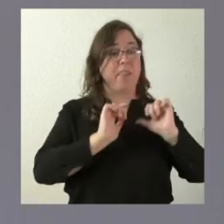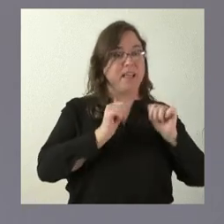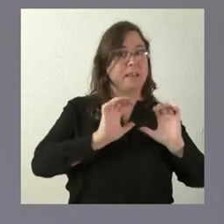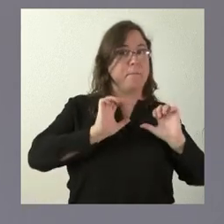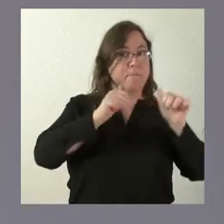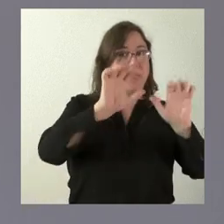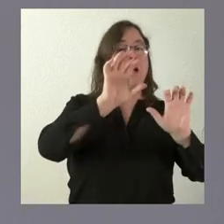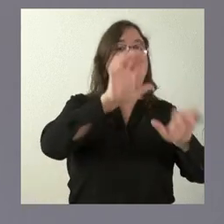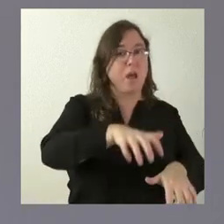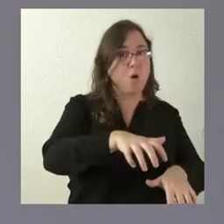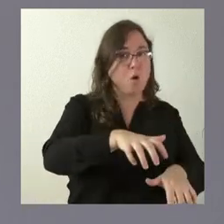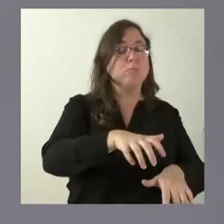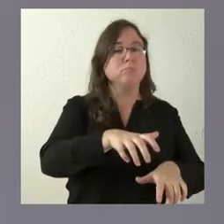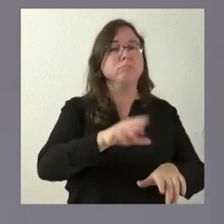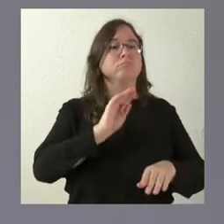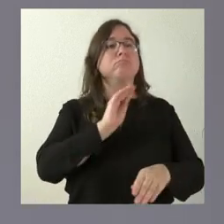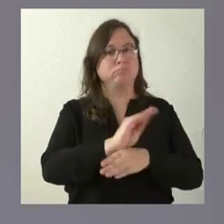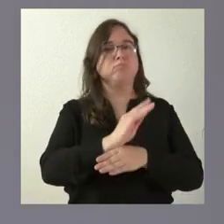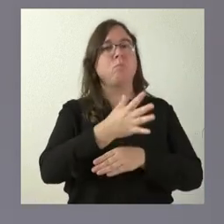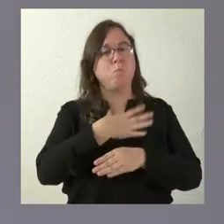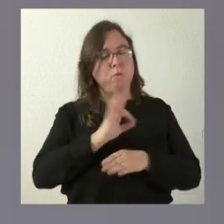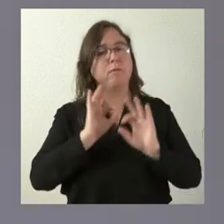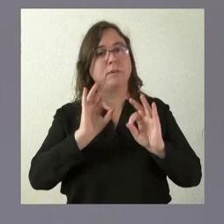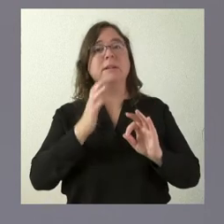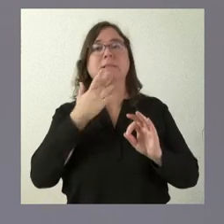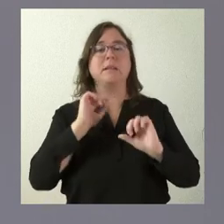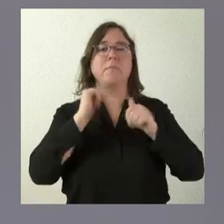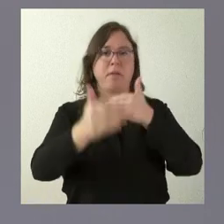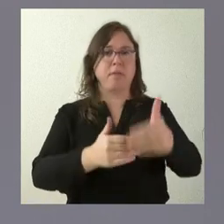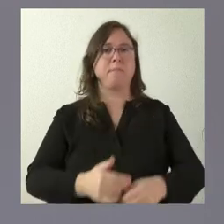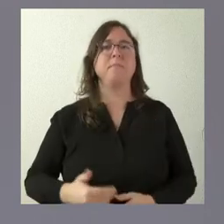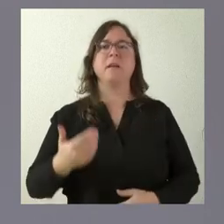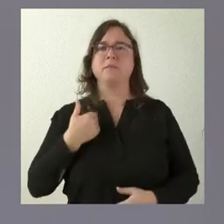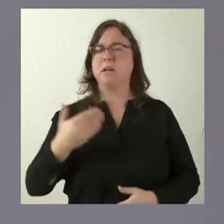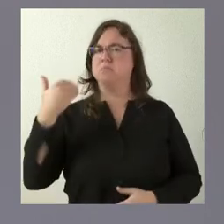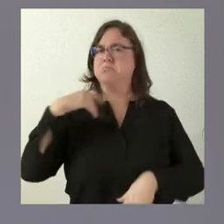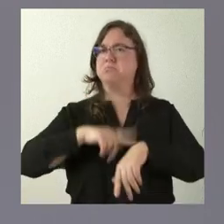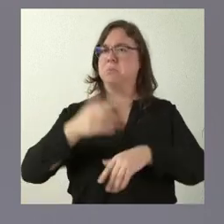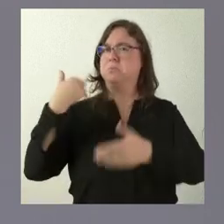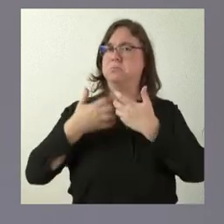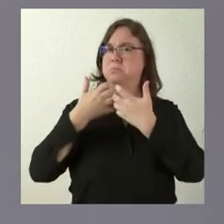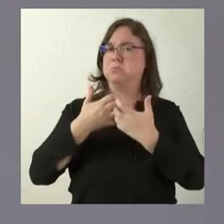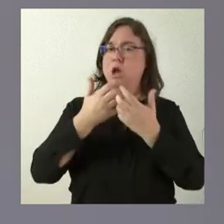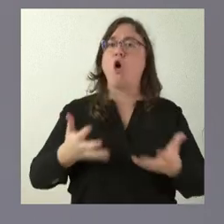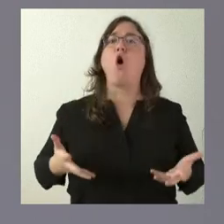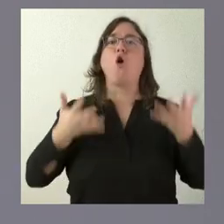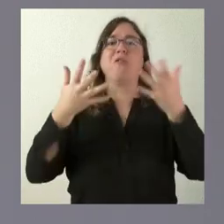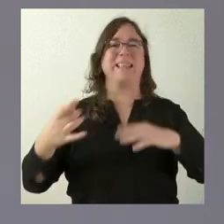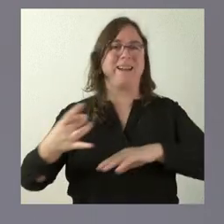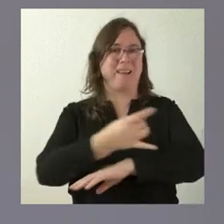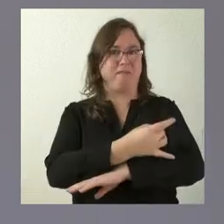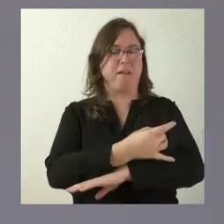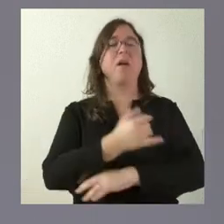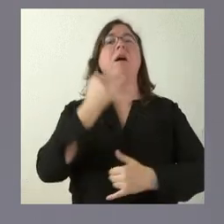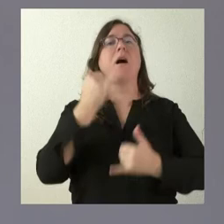efectivamente, de esta subvención de la Junta de Castilla y León cuando la pongamos en práctica. Llegamos un tiempo trabajando. La oferta de Renfe finalmente ha sido